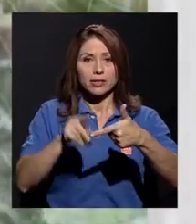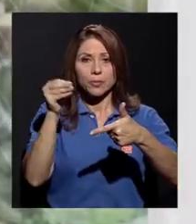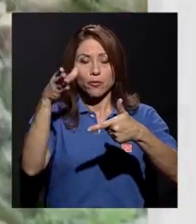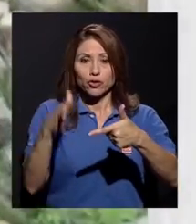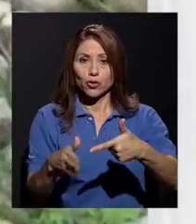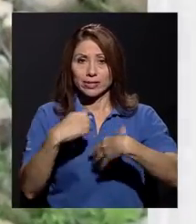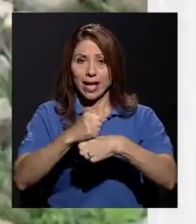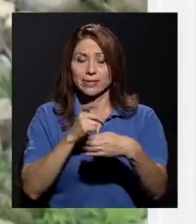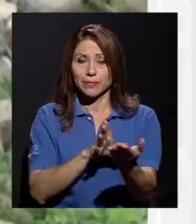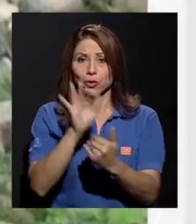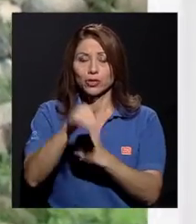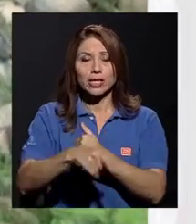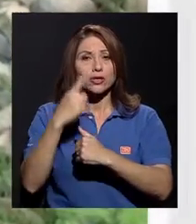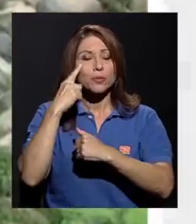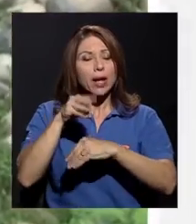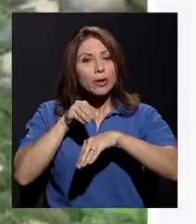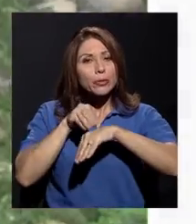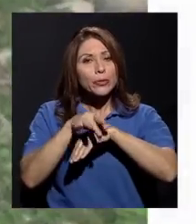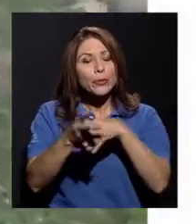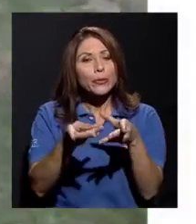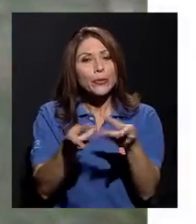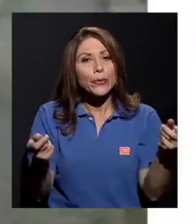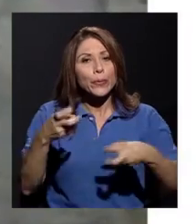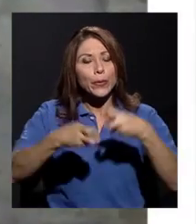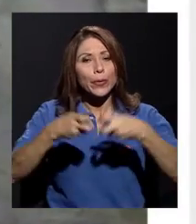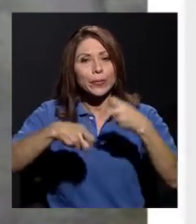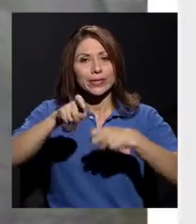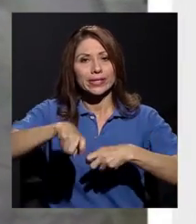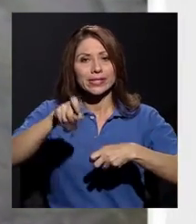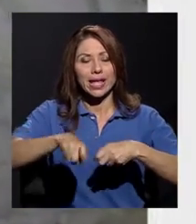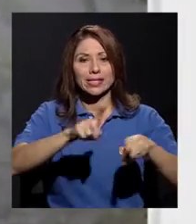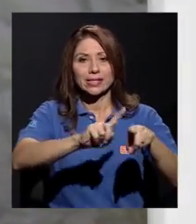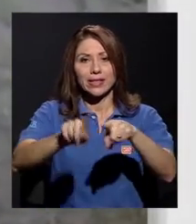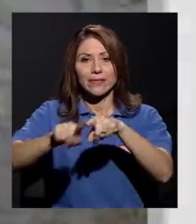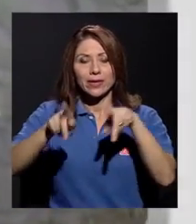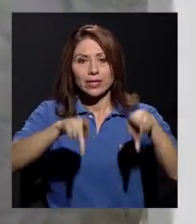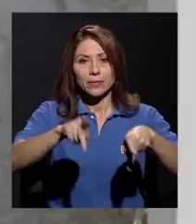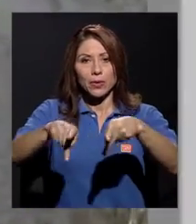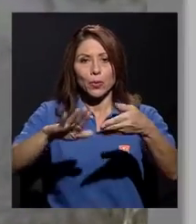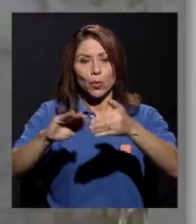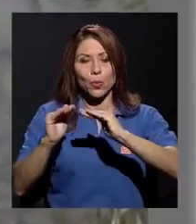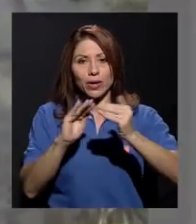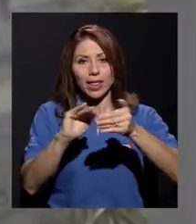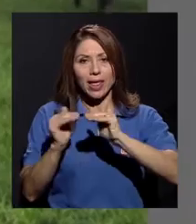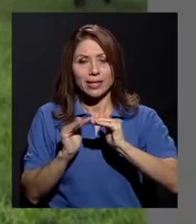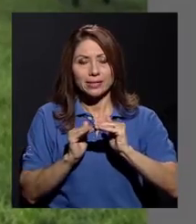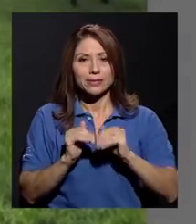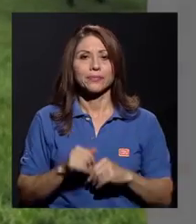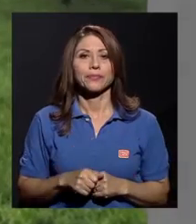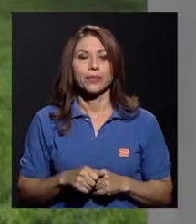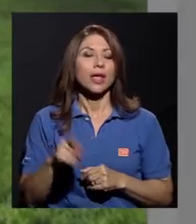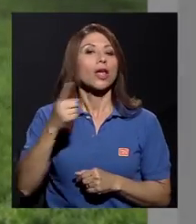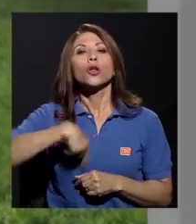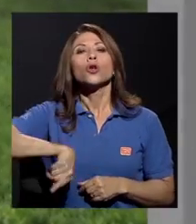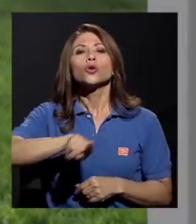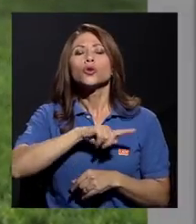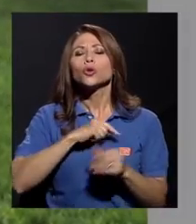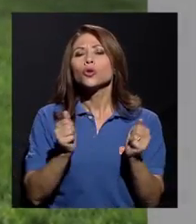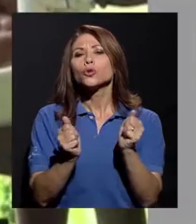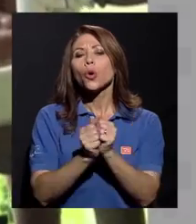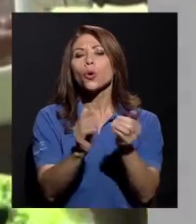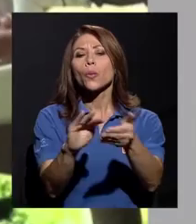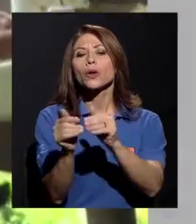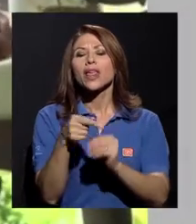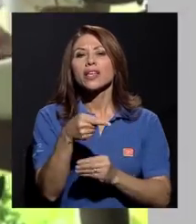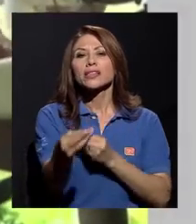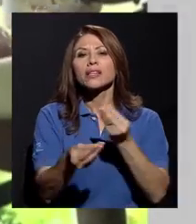proyectos que inciden en los problemas y necesidades de las comunidades. De manera que lo que nosotros establecemos con las comunidades